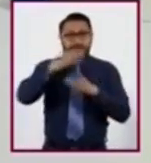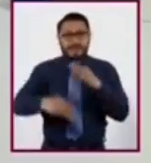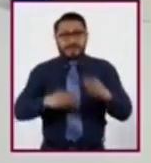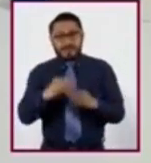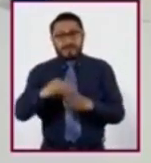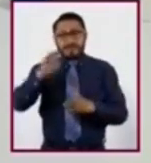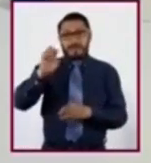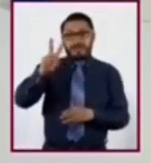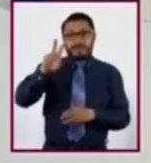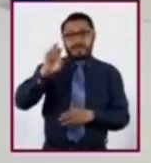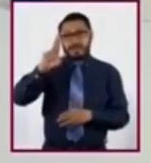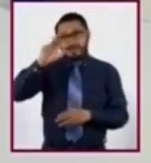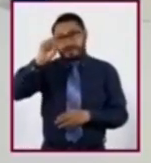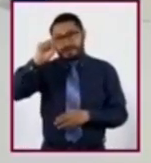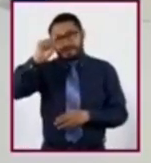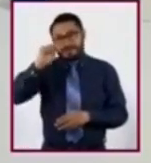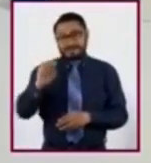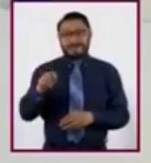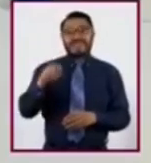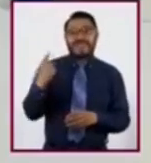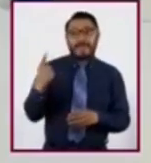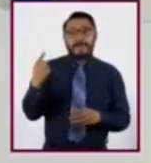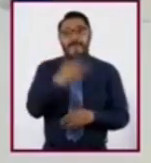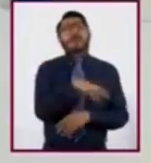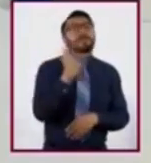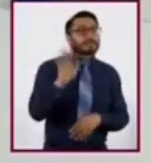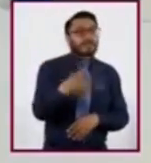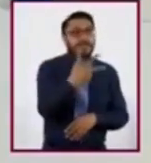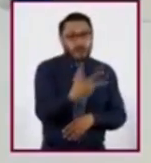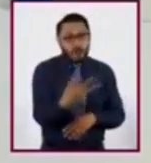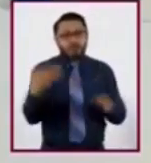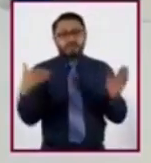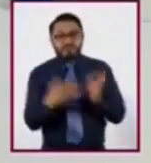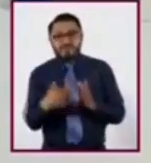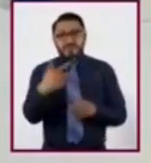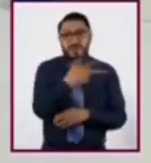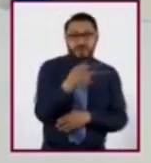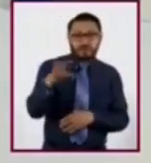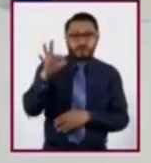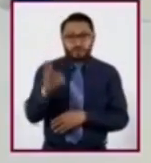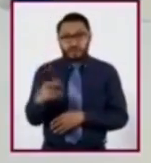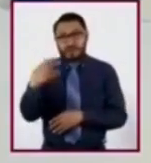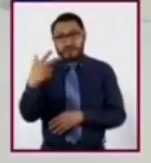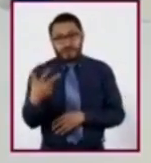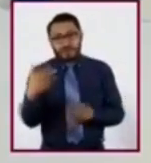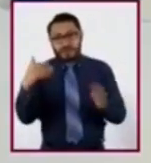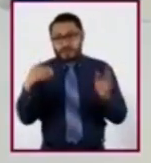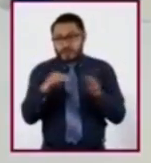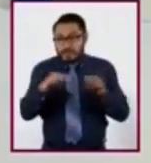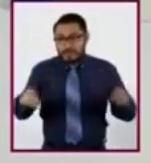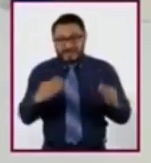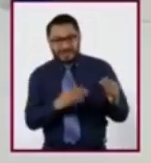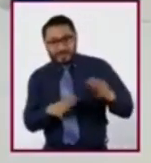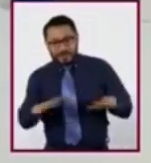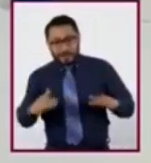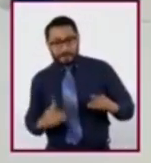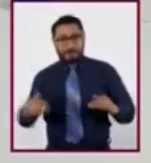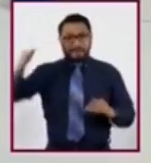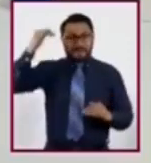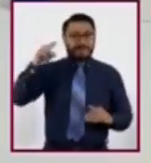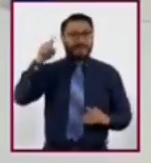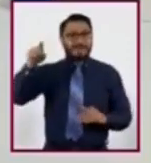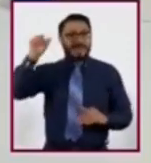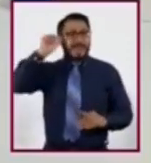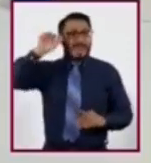Se eleva 8,848 metros sobre el nivel del mar y se encuentra en Asia, entre China y Nepal.